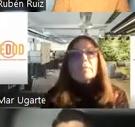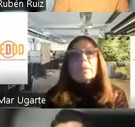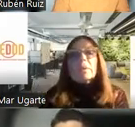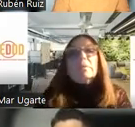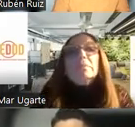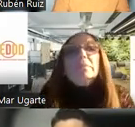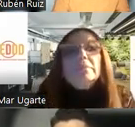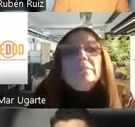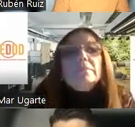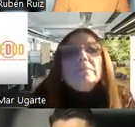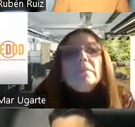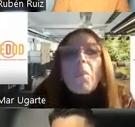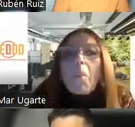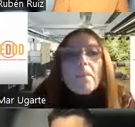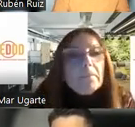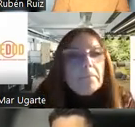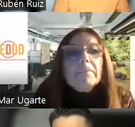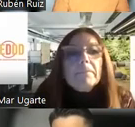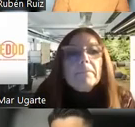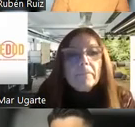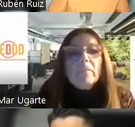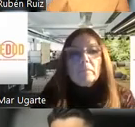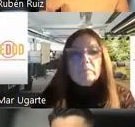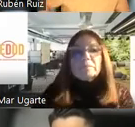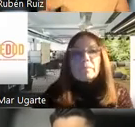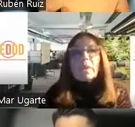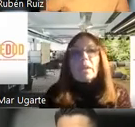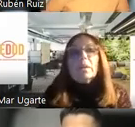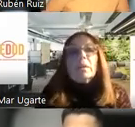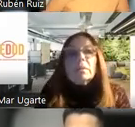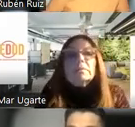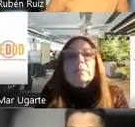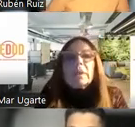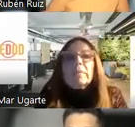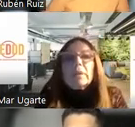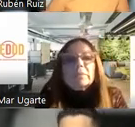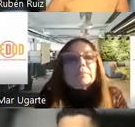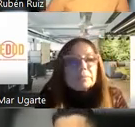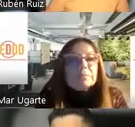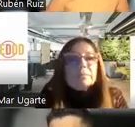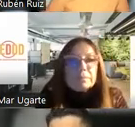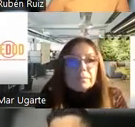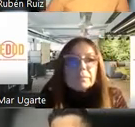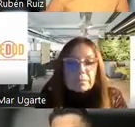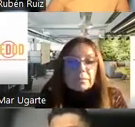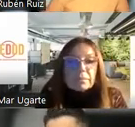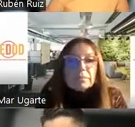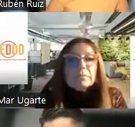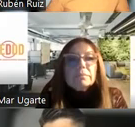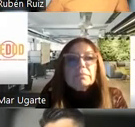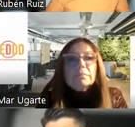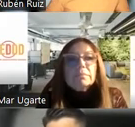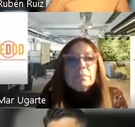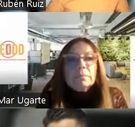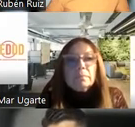Fijaros, la cantidad de causas que pueden provocar pérdida de olfato. Pues el 80% está causada por virus.